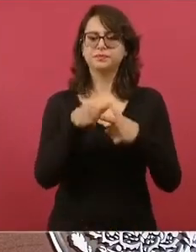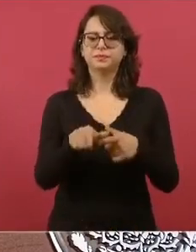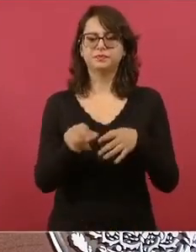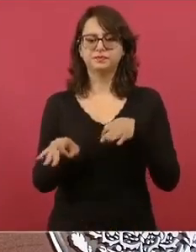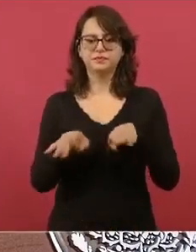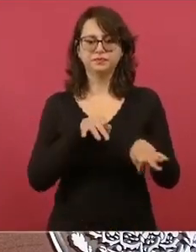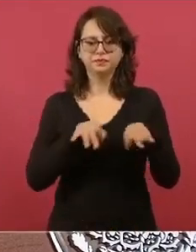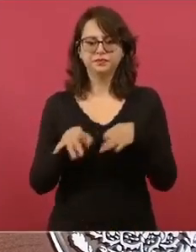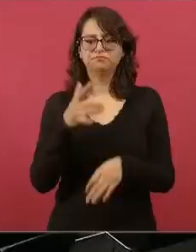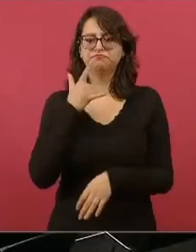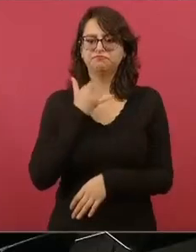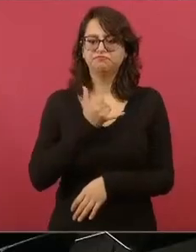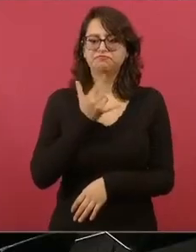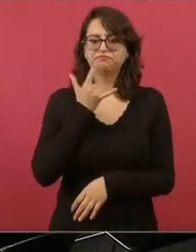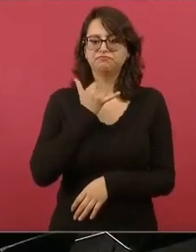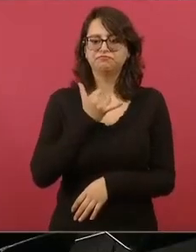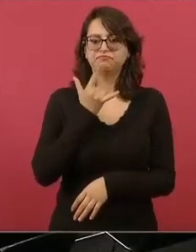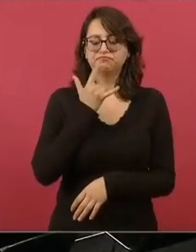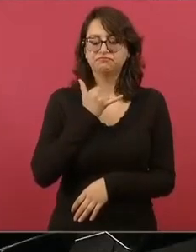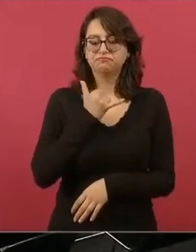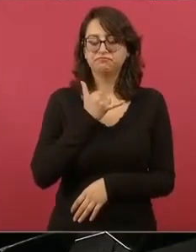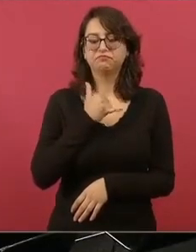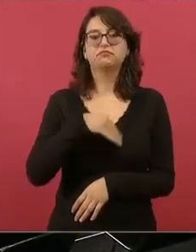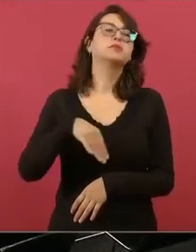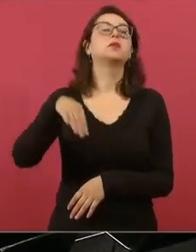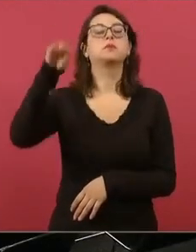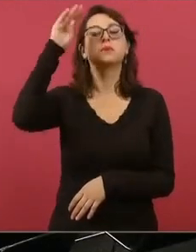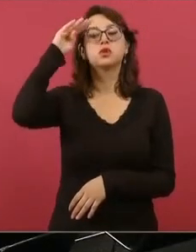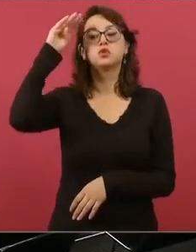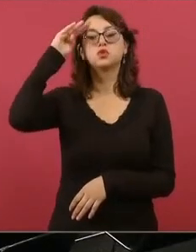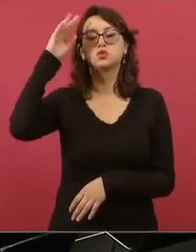convertirse en un medio de comunicación.